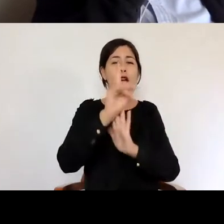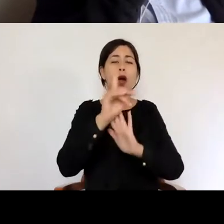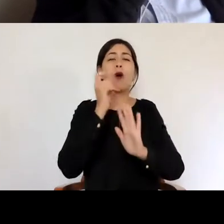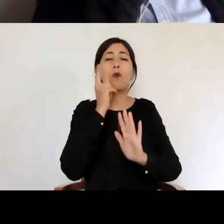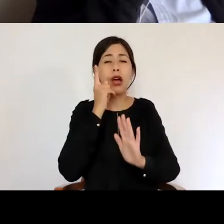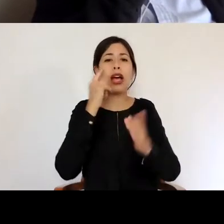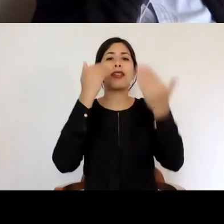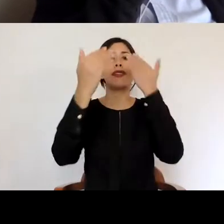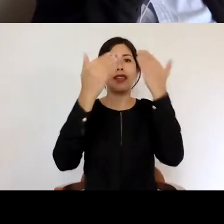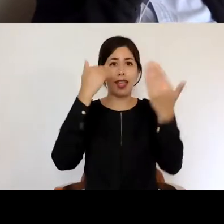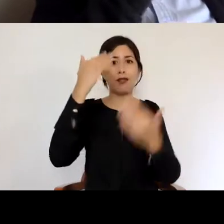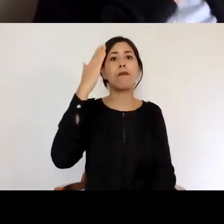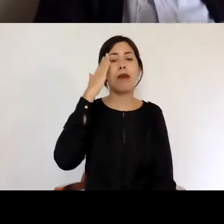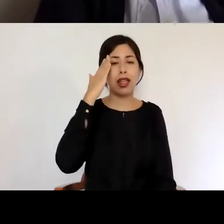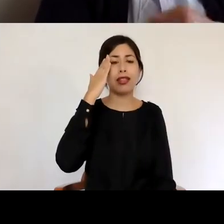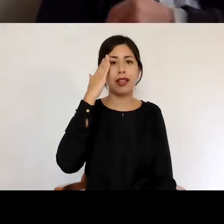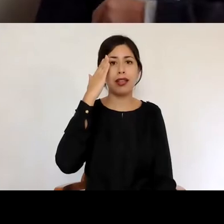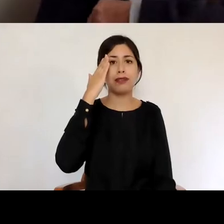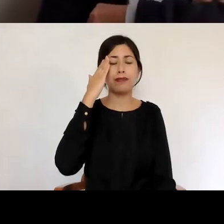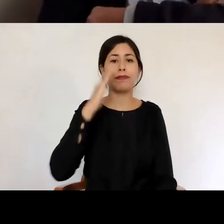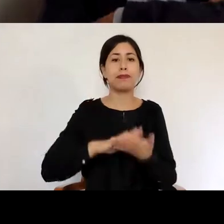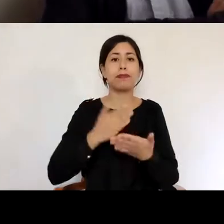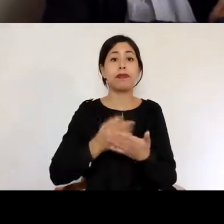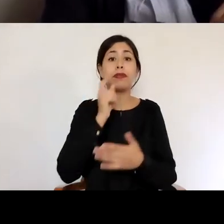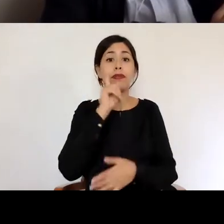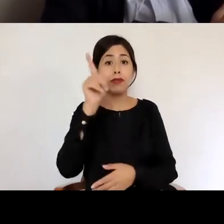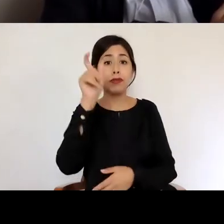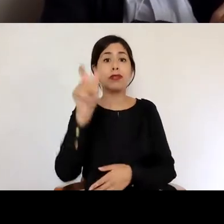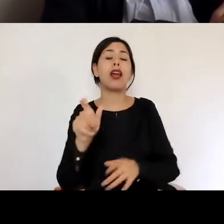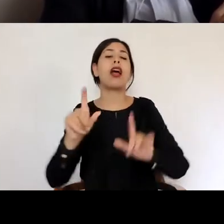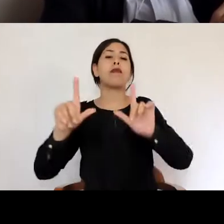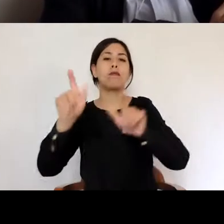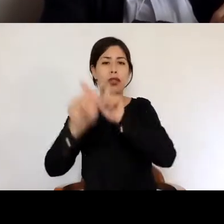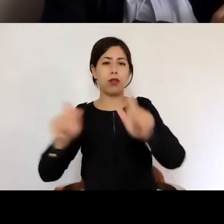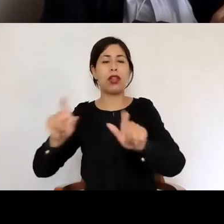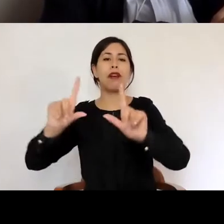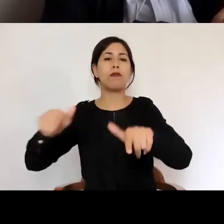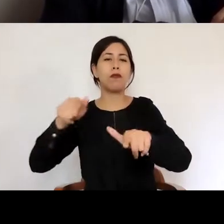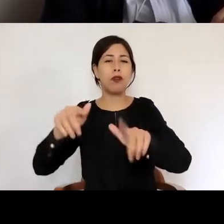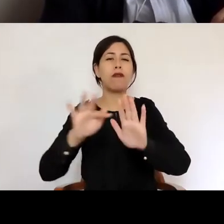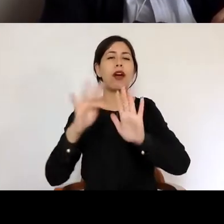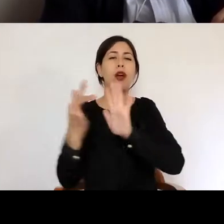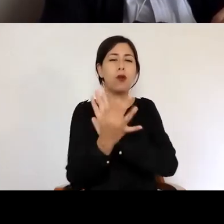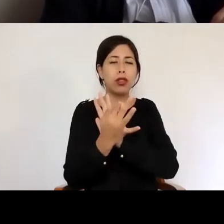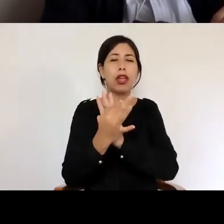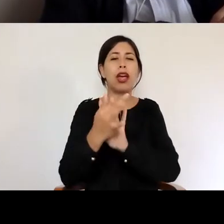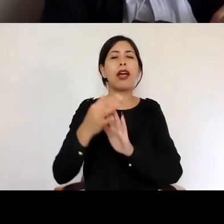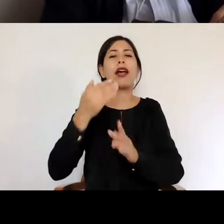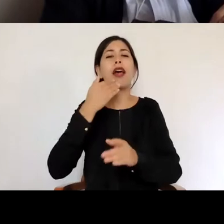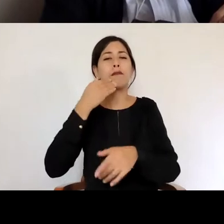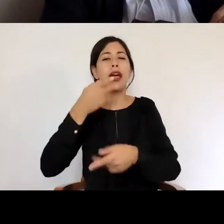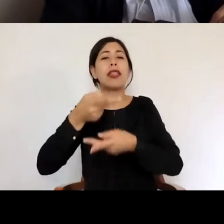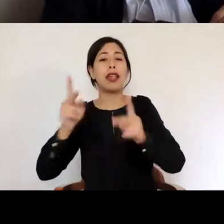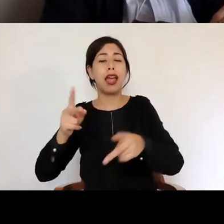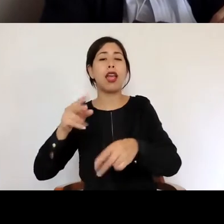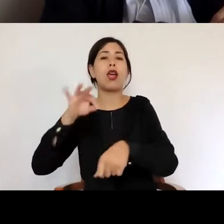Mental en Chile, que fue desarrollado por académicos de las Facultades de Ciencias Sociales, de Derecho y de Medicina, ganador del